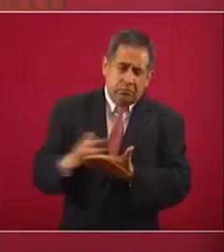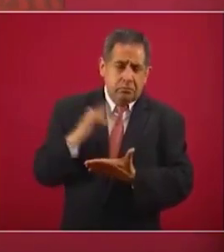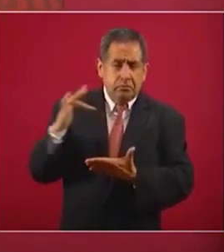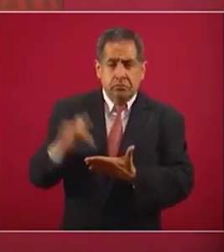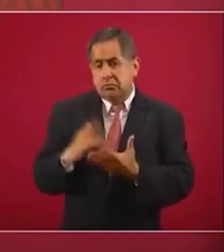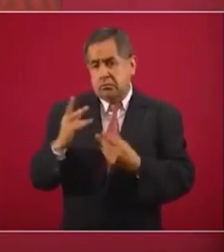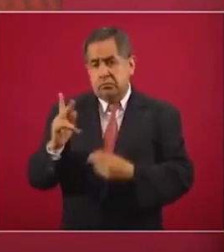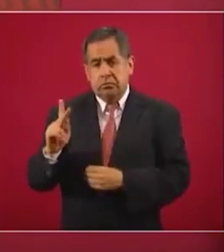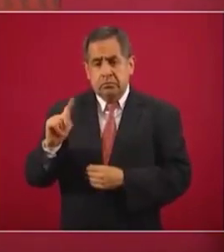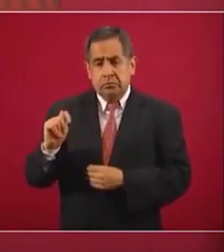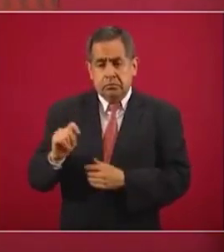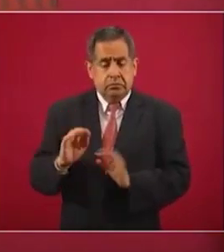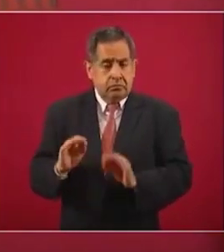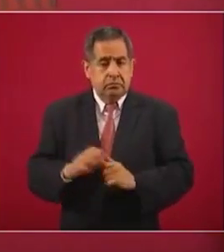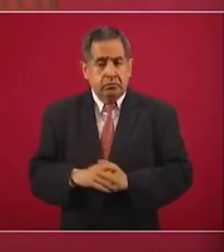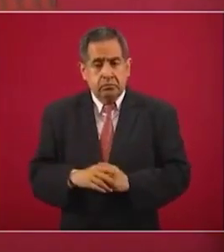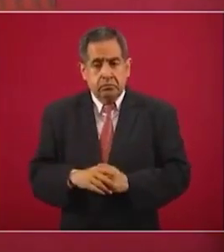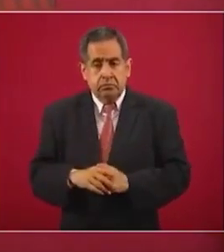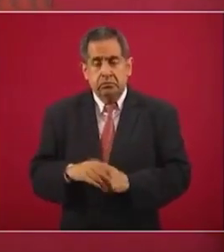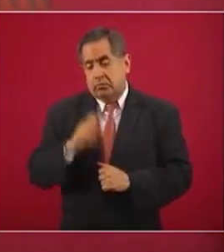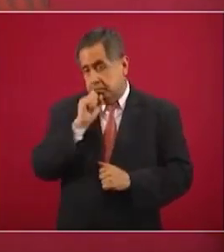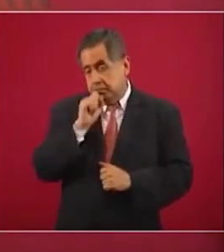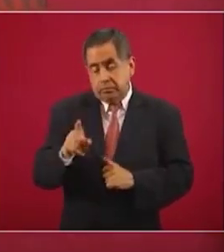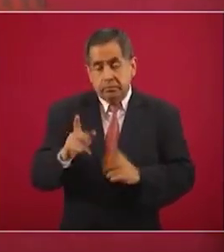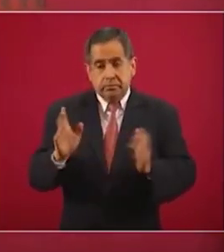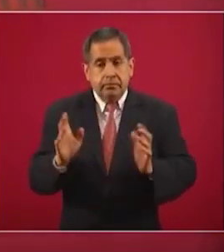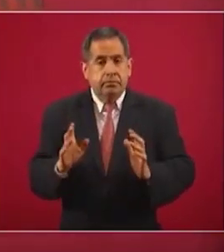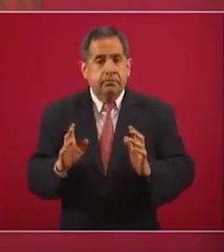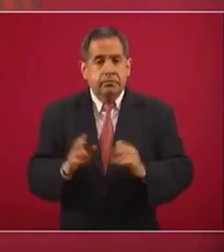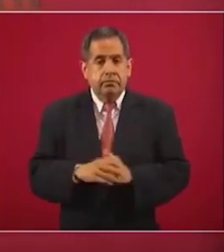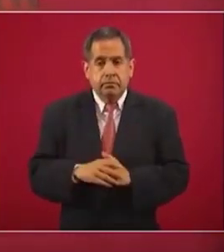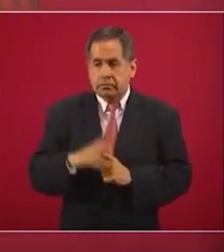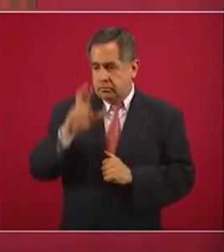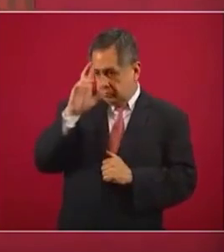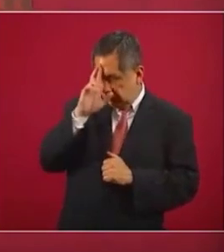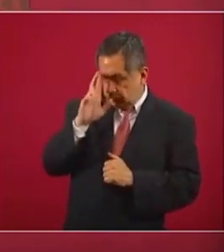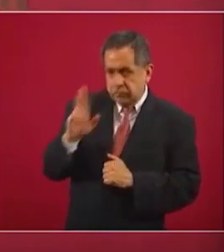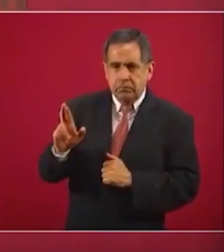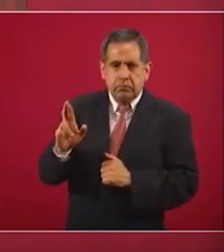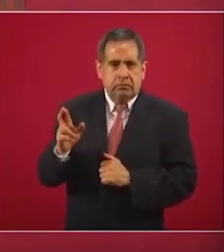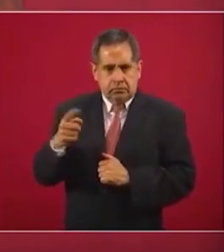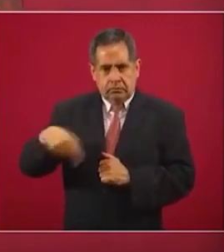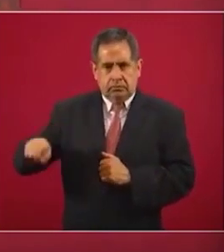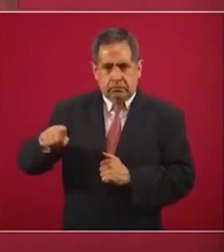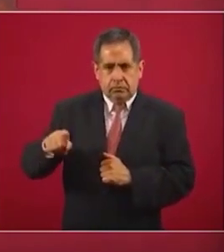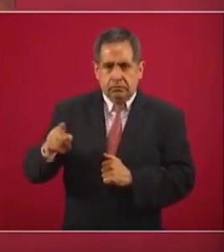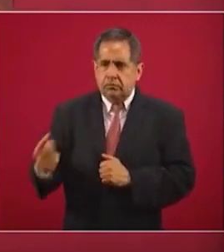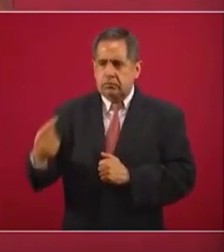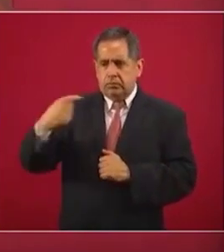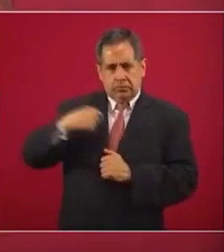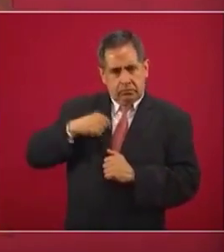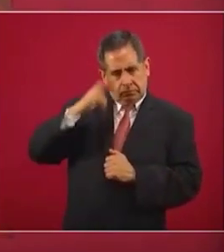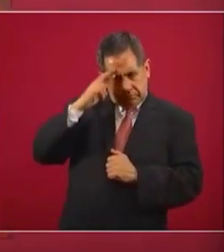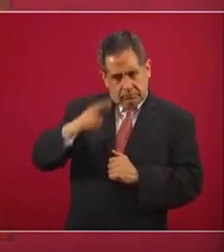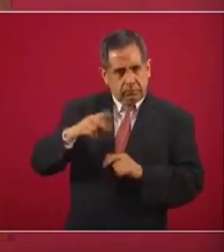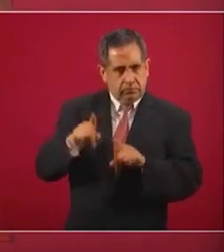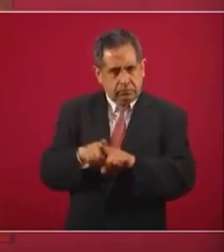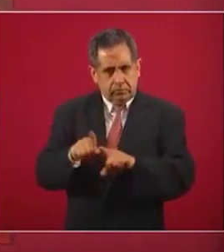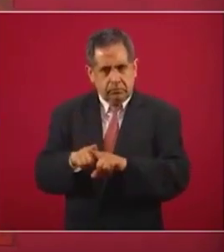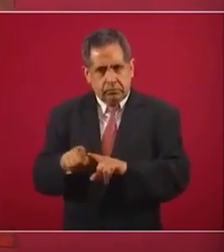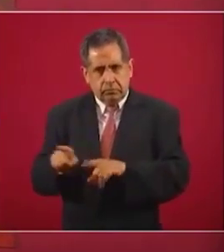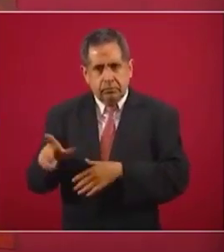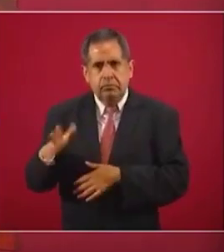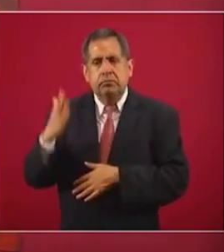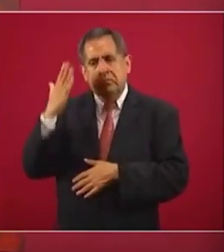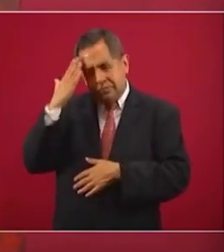pero también como les tengo respeto y ellos me respetan, saben